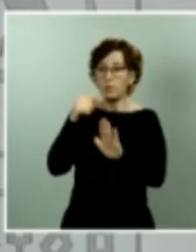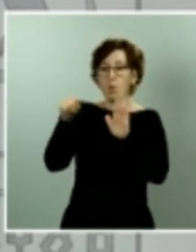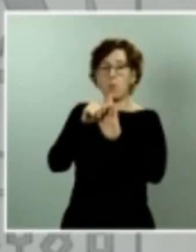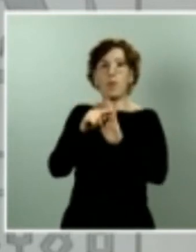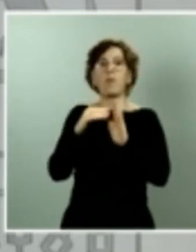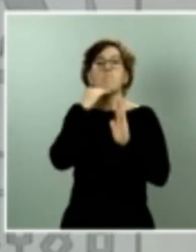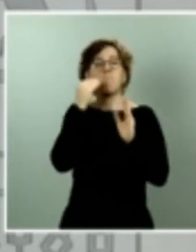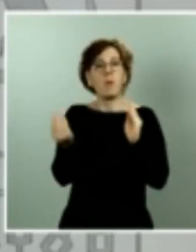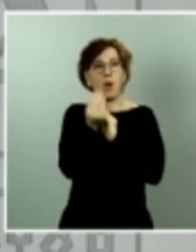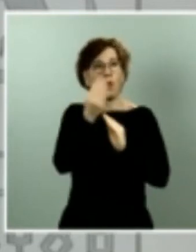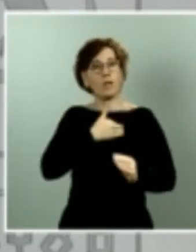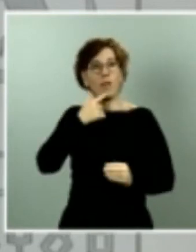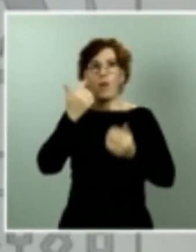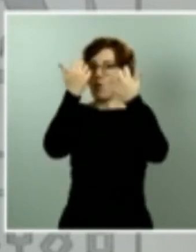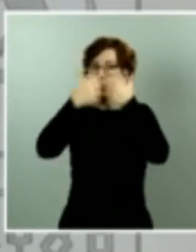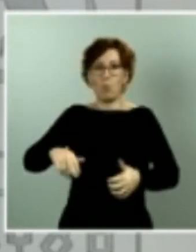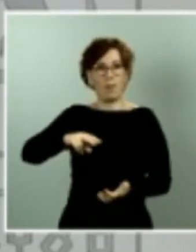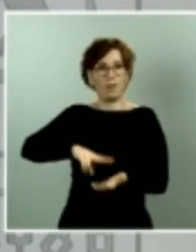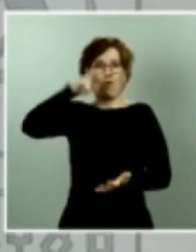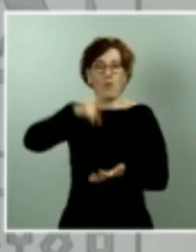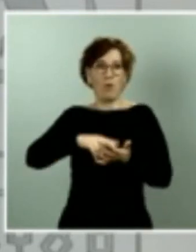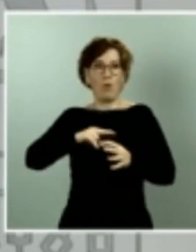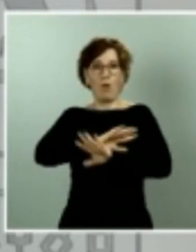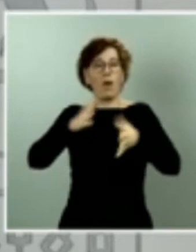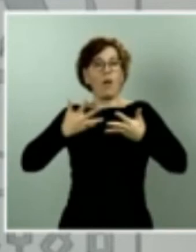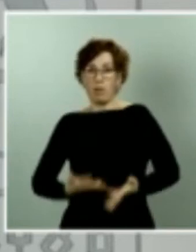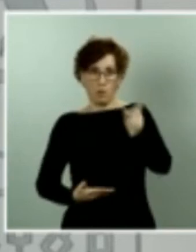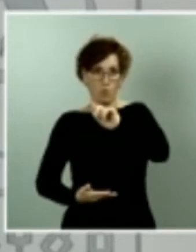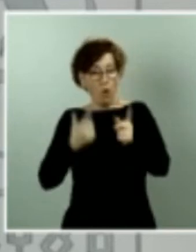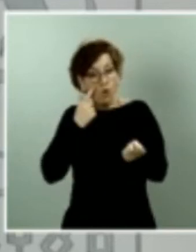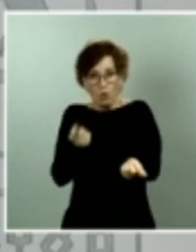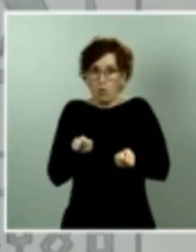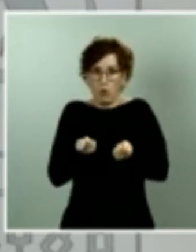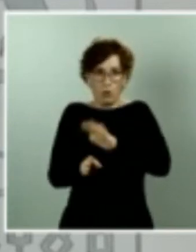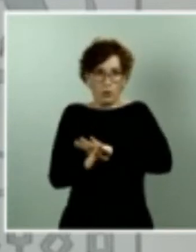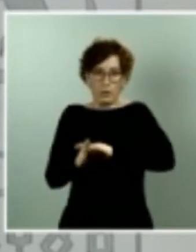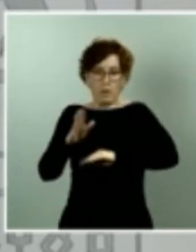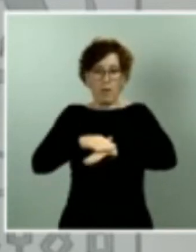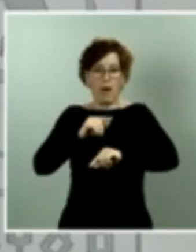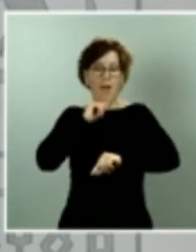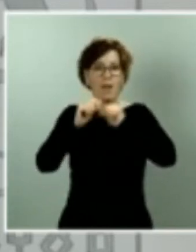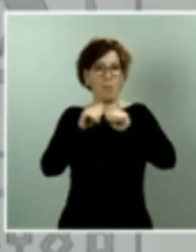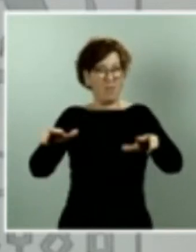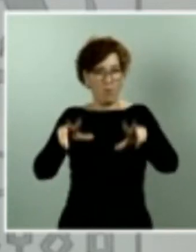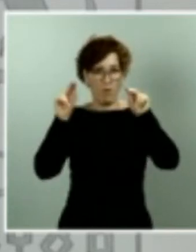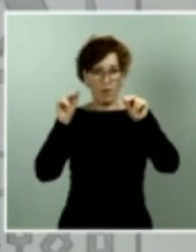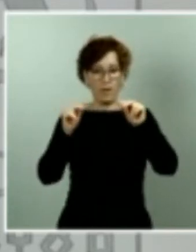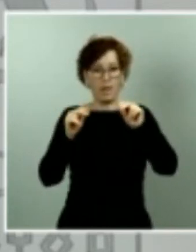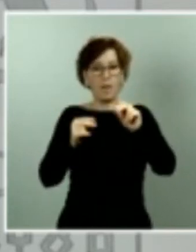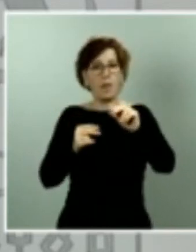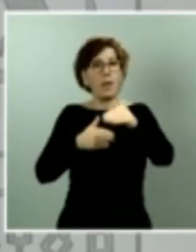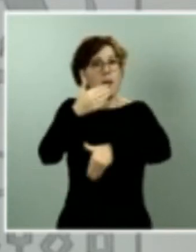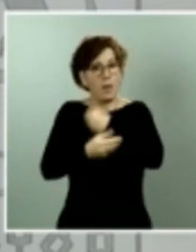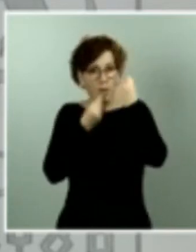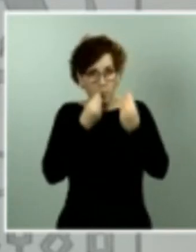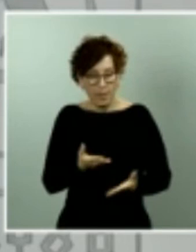esa responsabilidad colectiva para terminar de controlar esta epidemia. Vamos muy bien, pero tenemos que conseguir consolidar